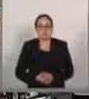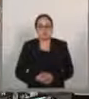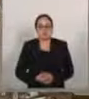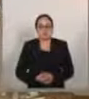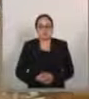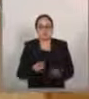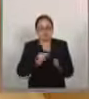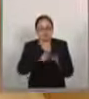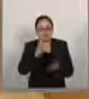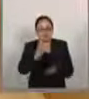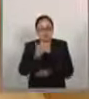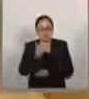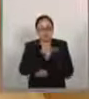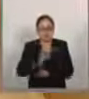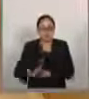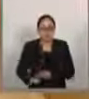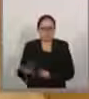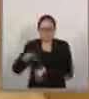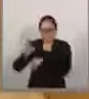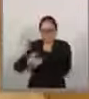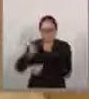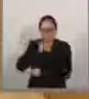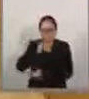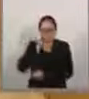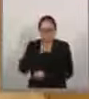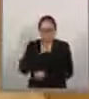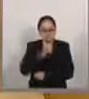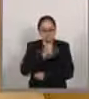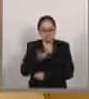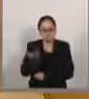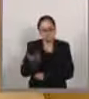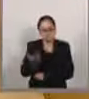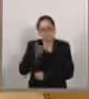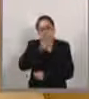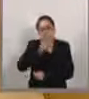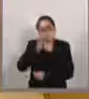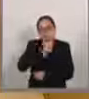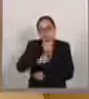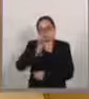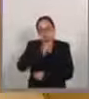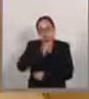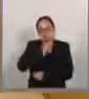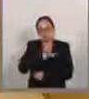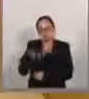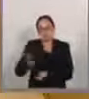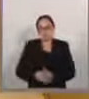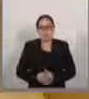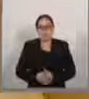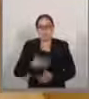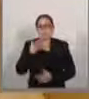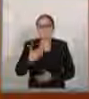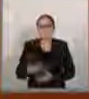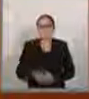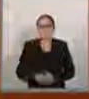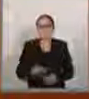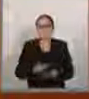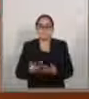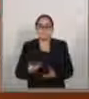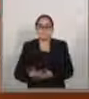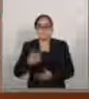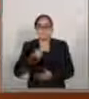Muchas gracias, presidente. Con subvenia, señoras senadoras, señores senadores. Bueno, me parece muy